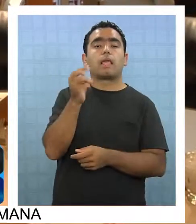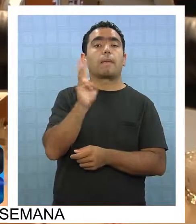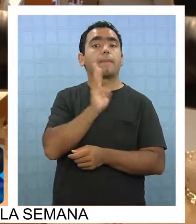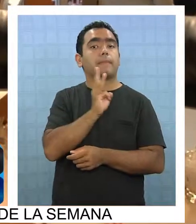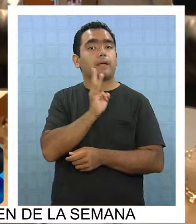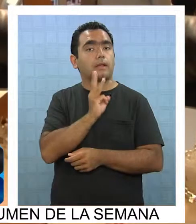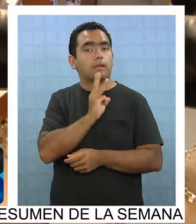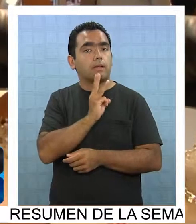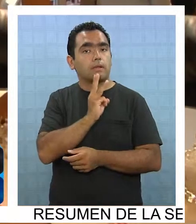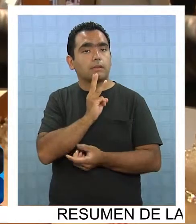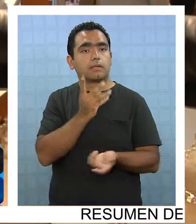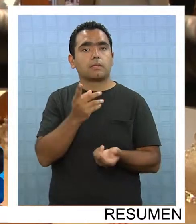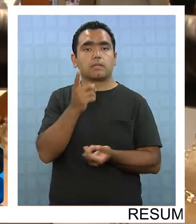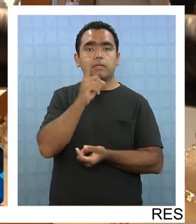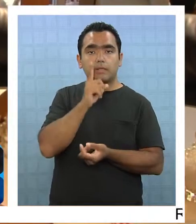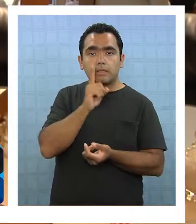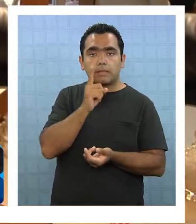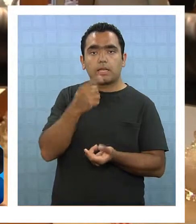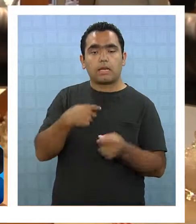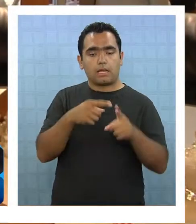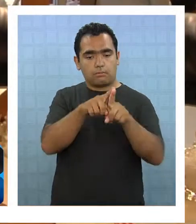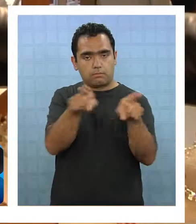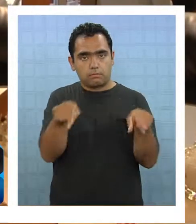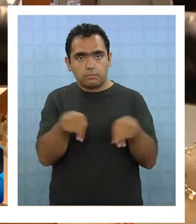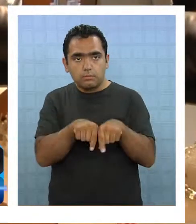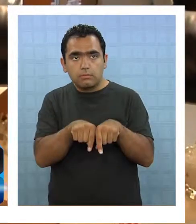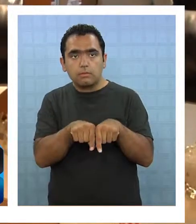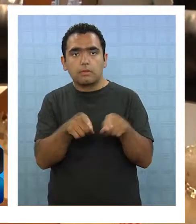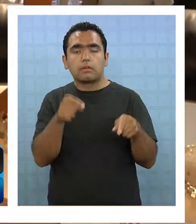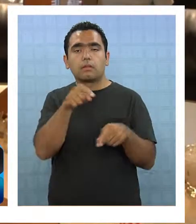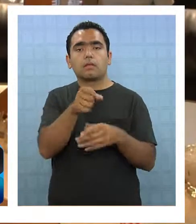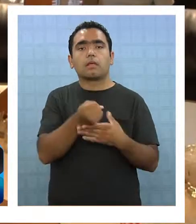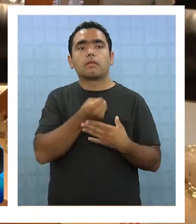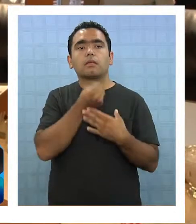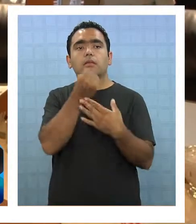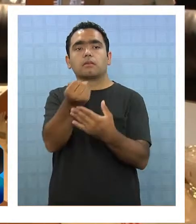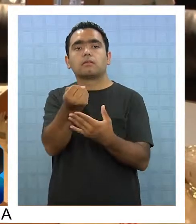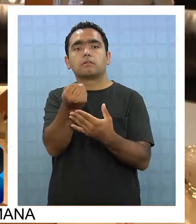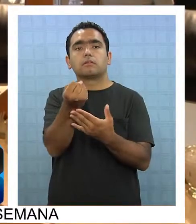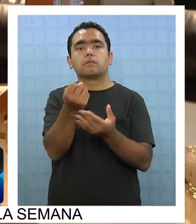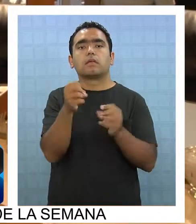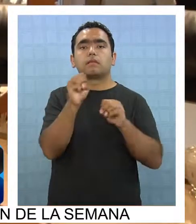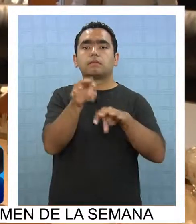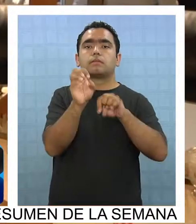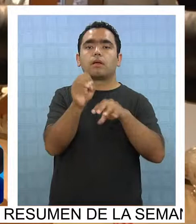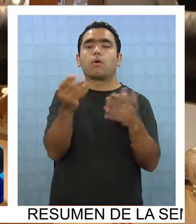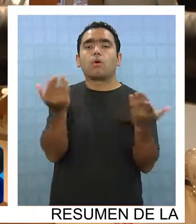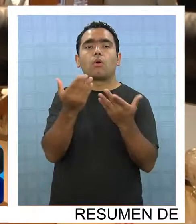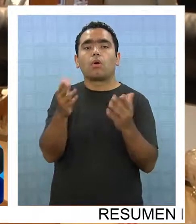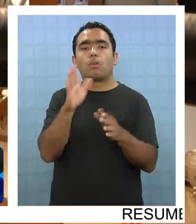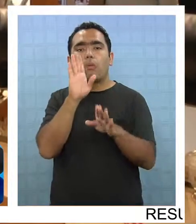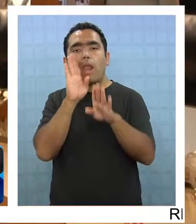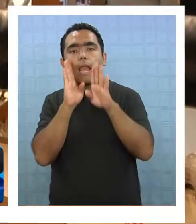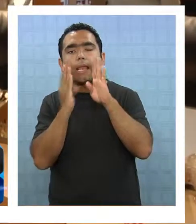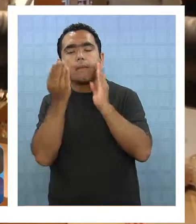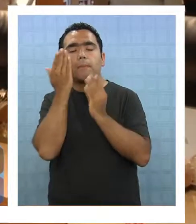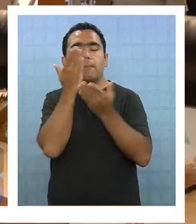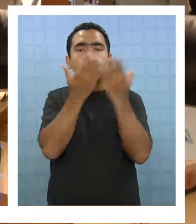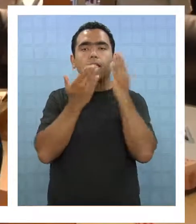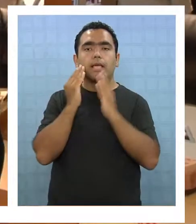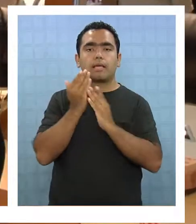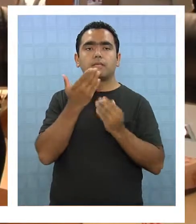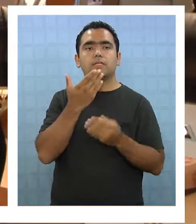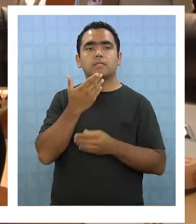miércoles tenemos cabinas que te ayudan, te enseñamos a cómo se hace una buena limpieza,